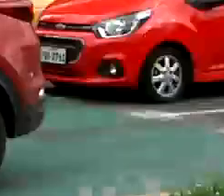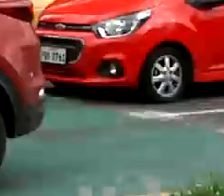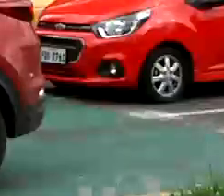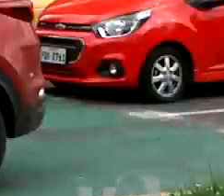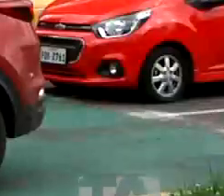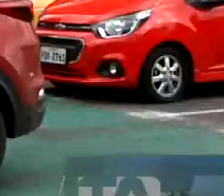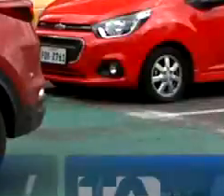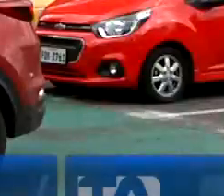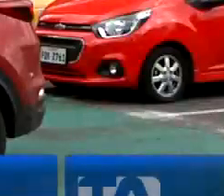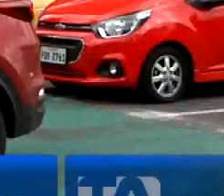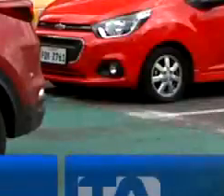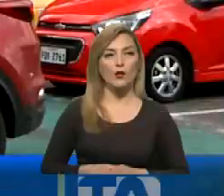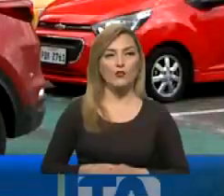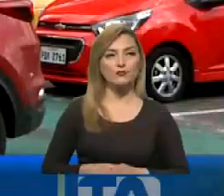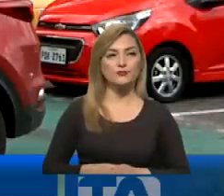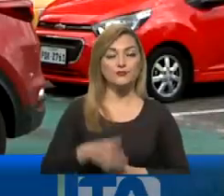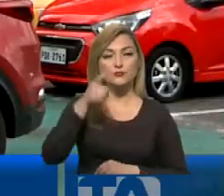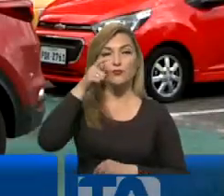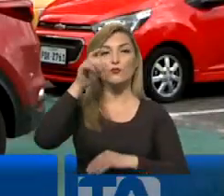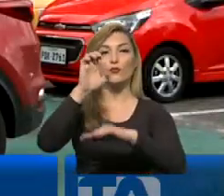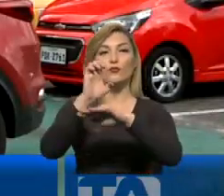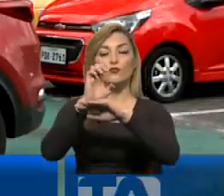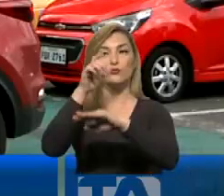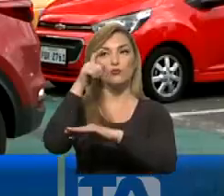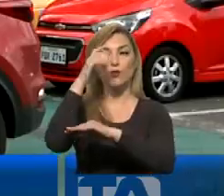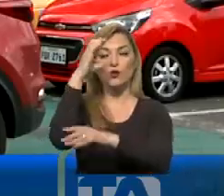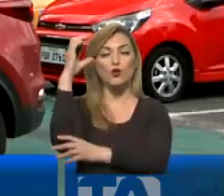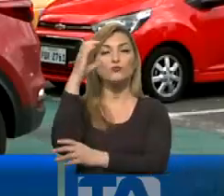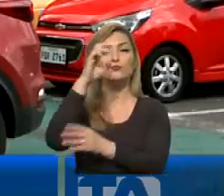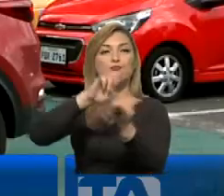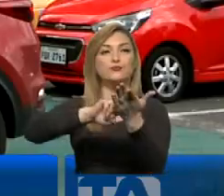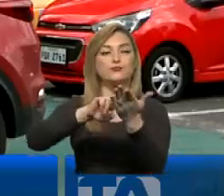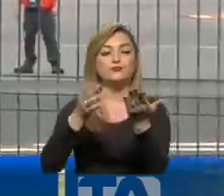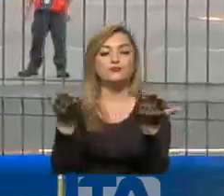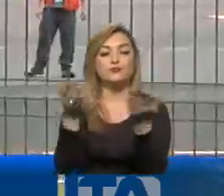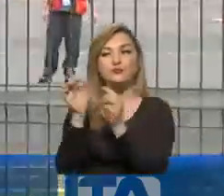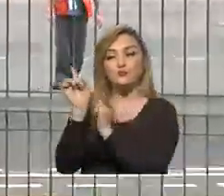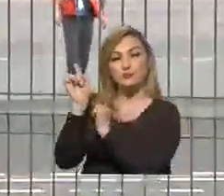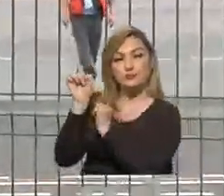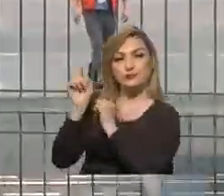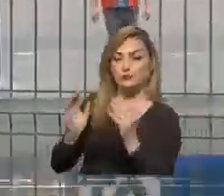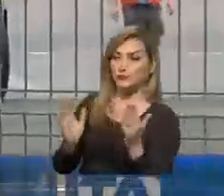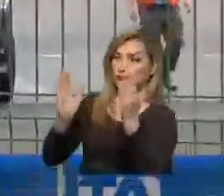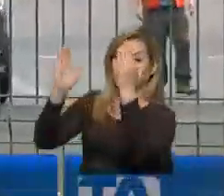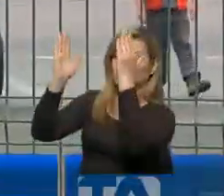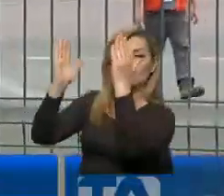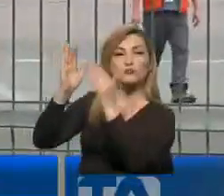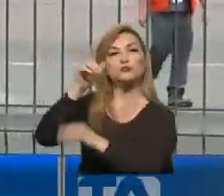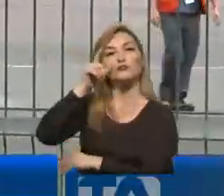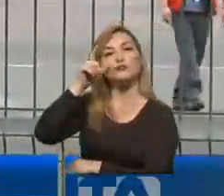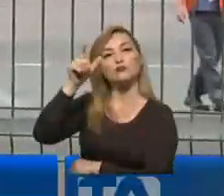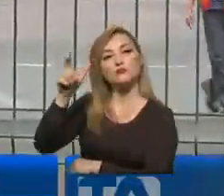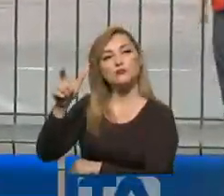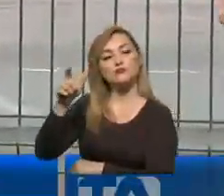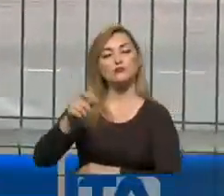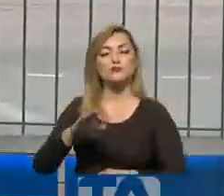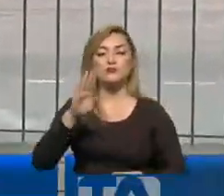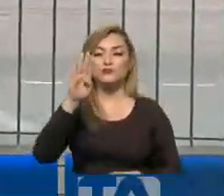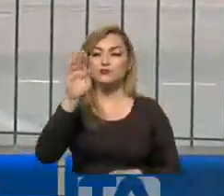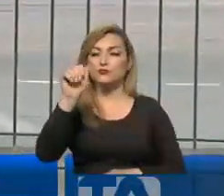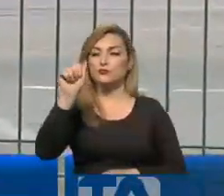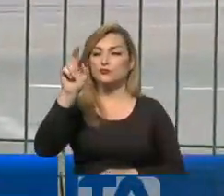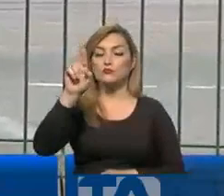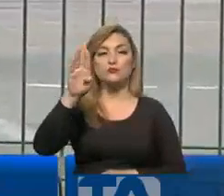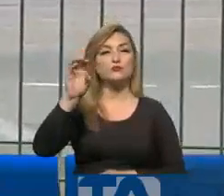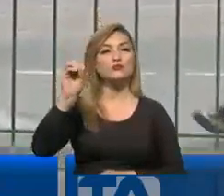Los fiscales, tanto de Ecuador como de Colombia, se reunieron aquí en la Fiscalía General del Estado. Francisco Barbosa llegó